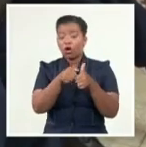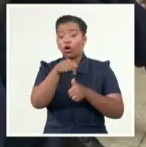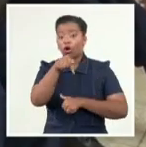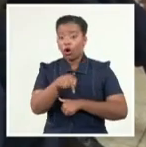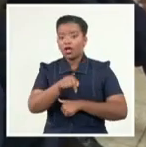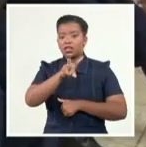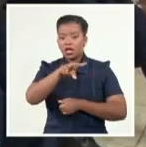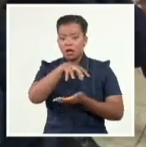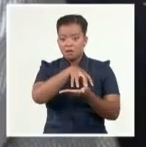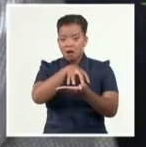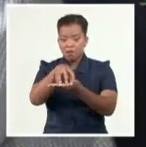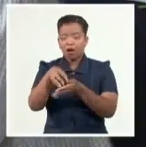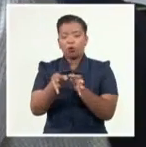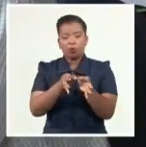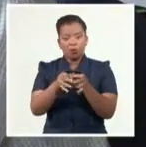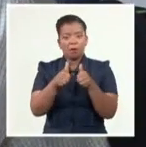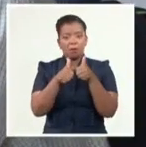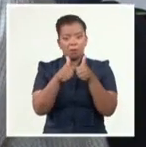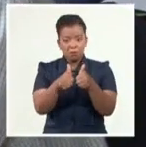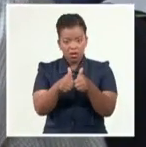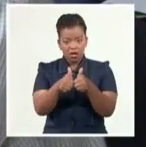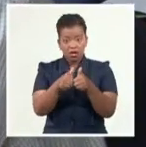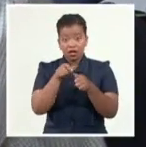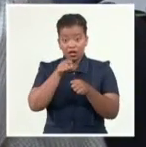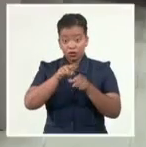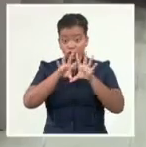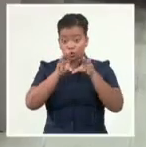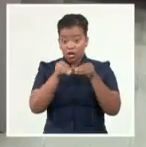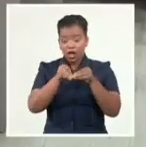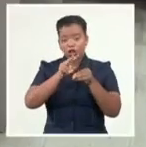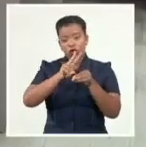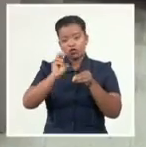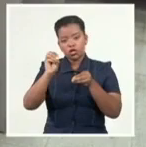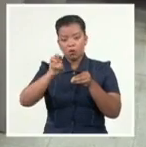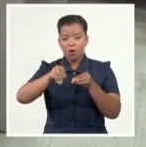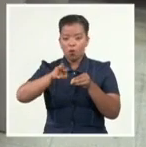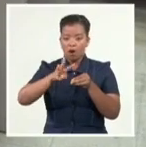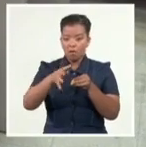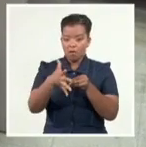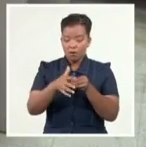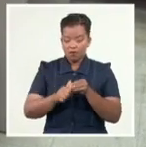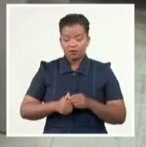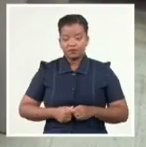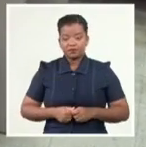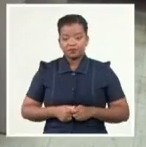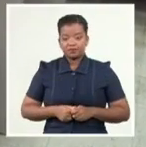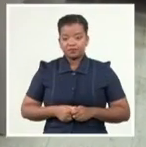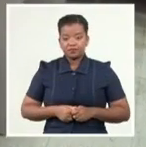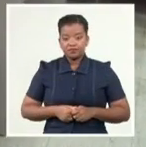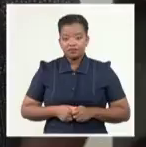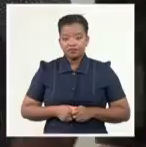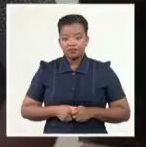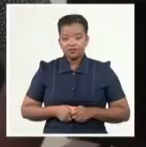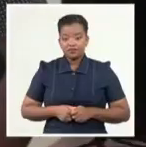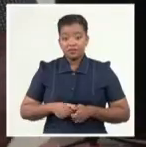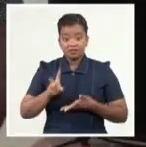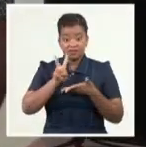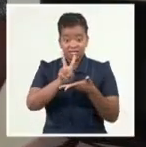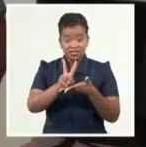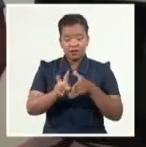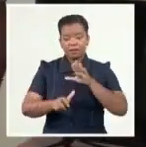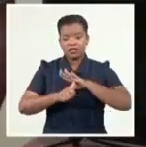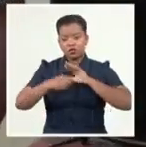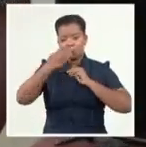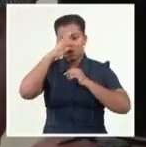sus 3 unidades en funcionamiento y aportando unos 200 megawatts. Aquí, el presidente cubano fue informado de la estrategia que